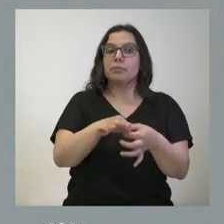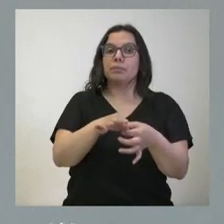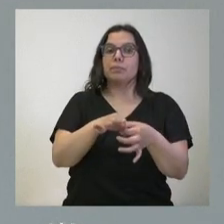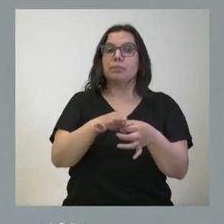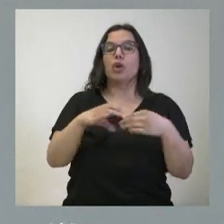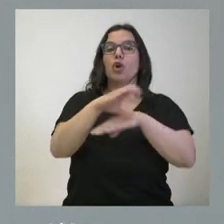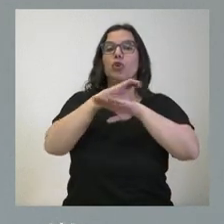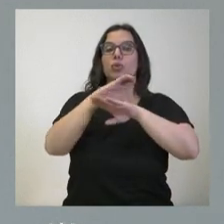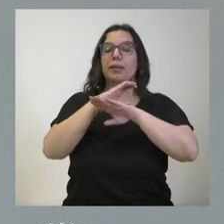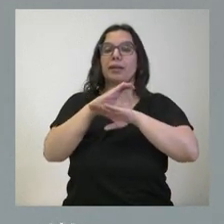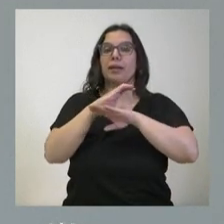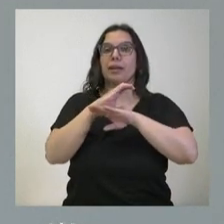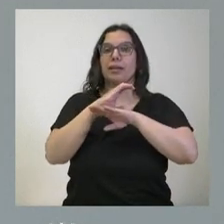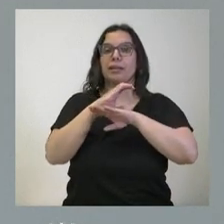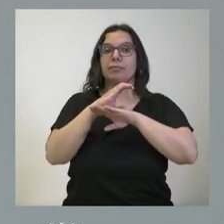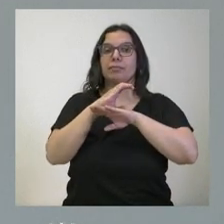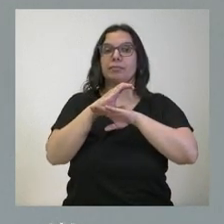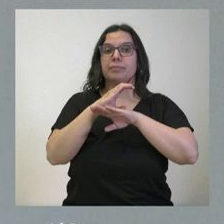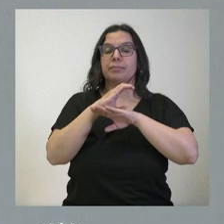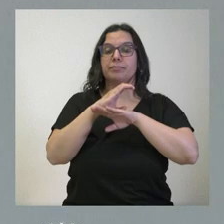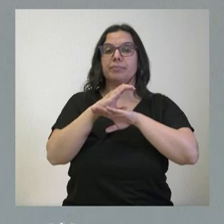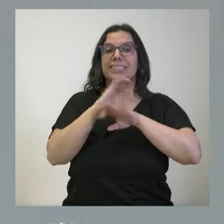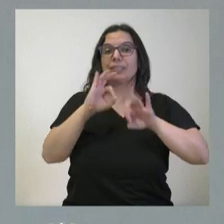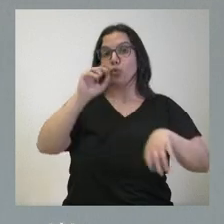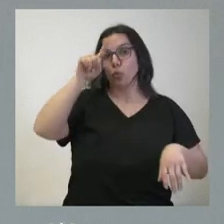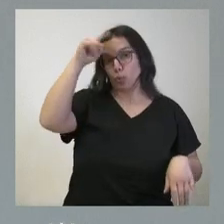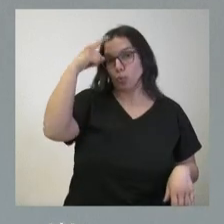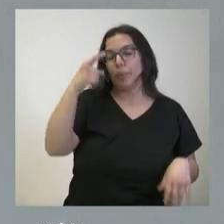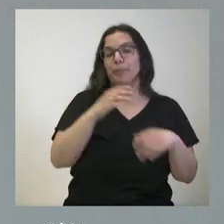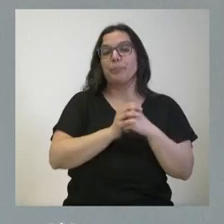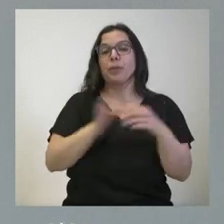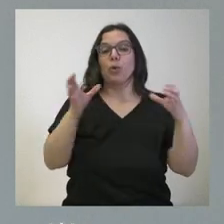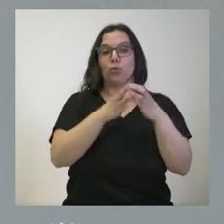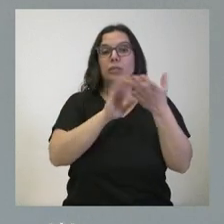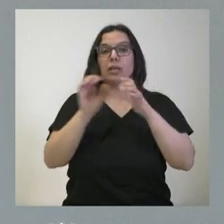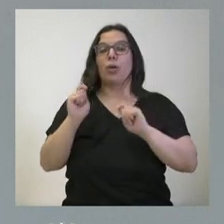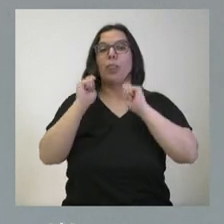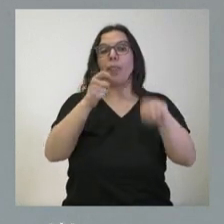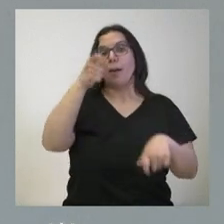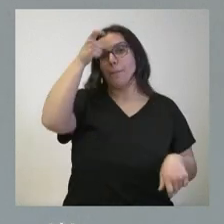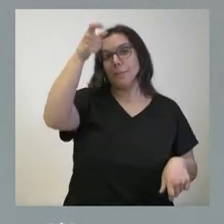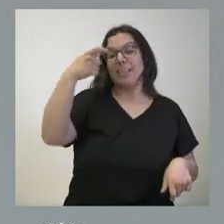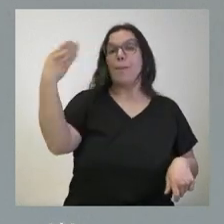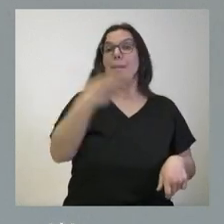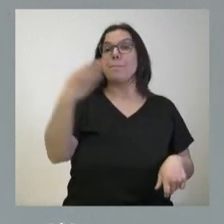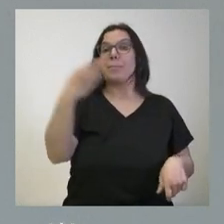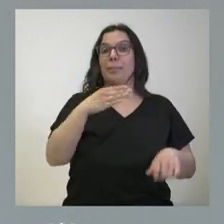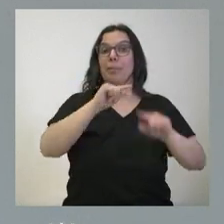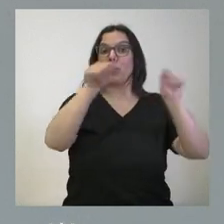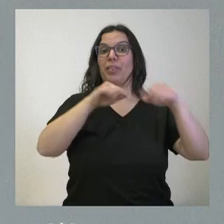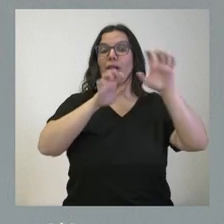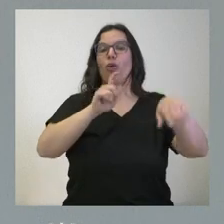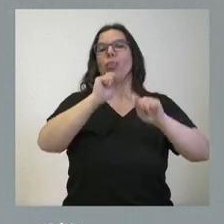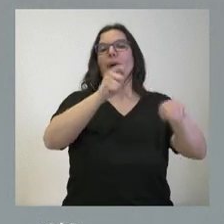Consejería de Cultura, la Junta declara la Villa de Benvibre, en León, como bien de